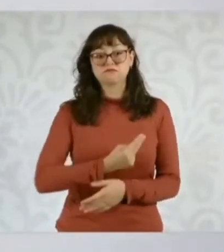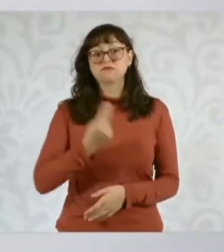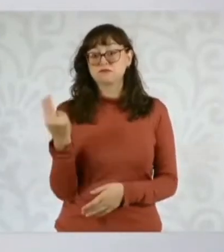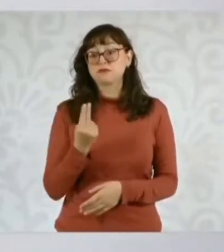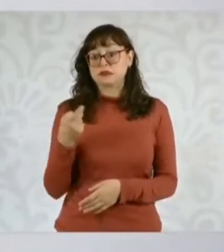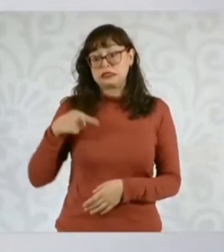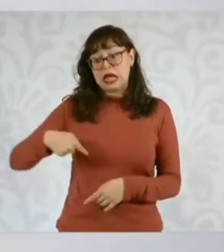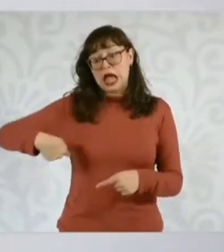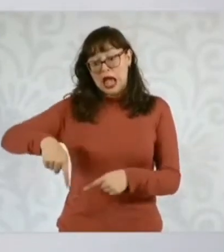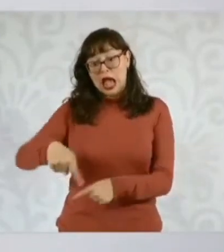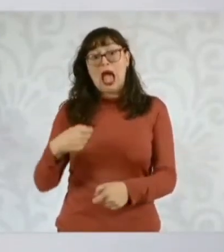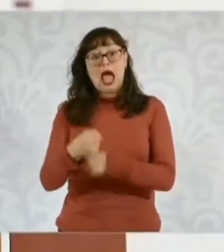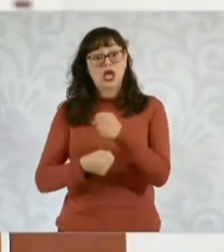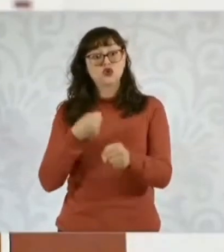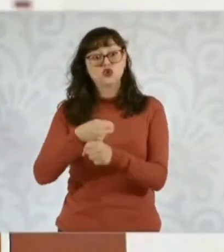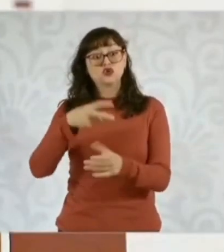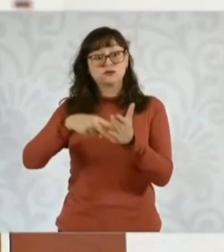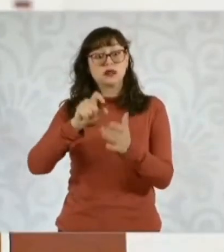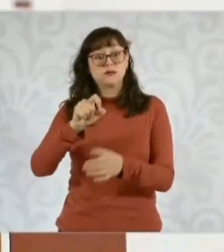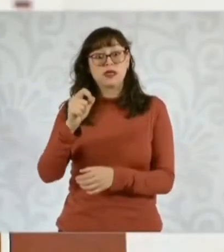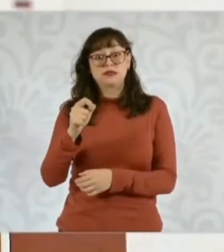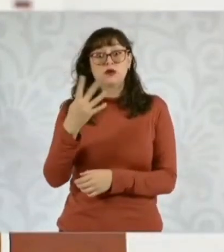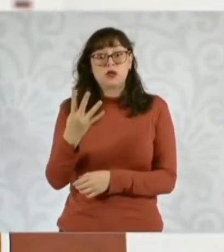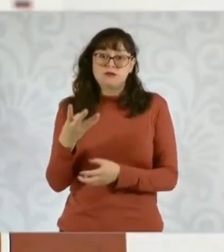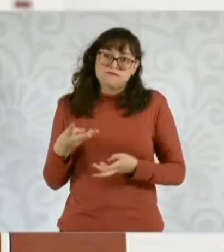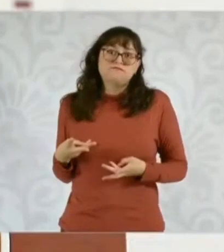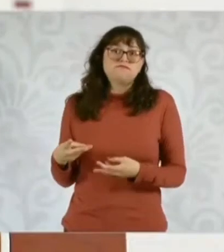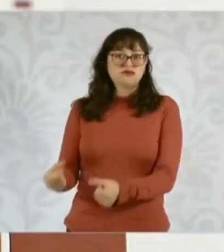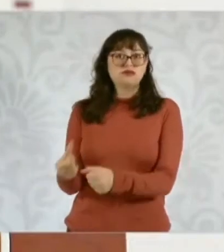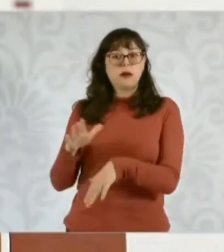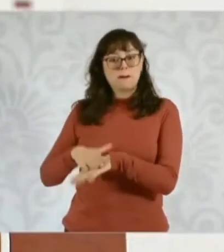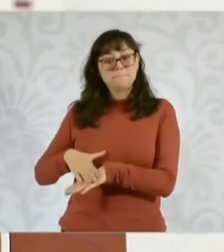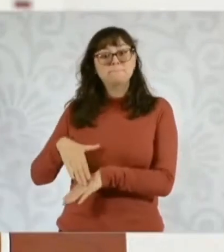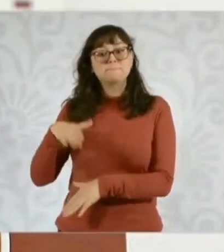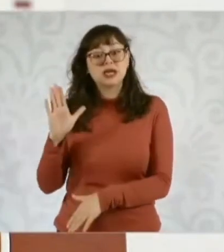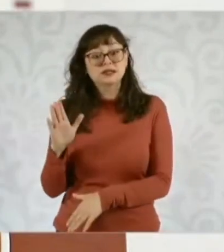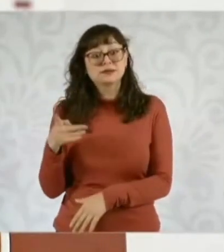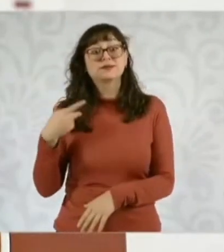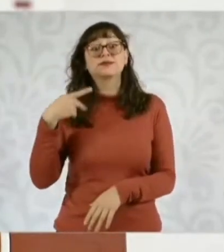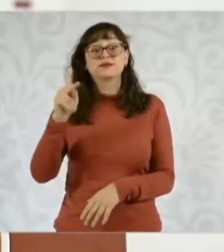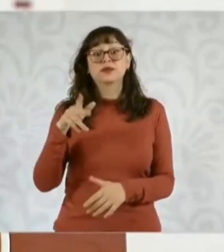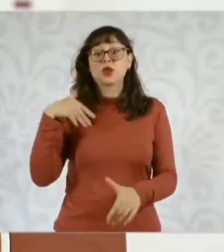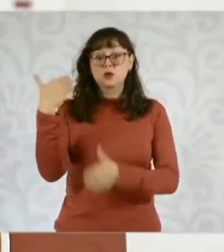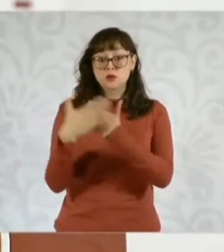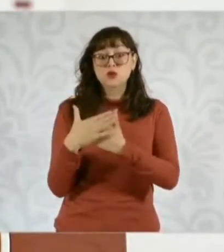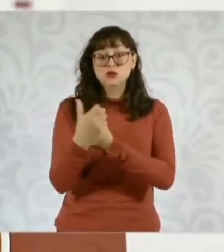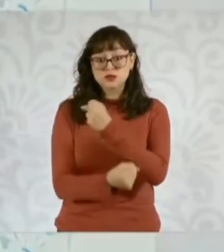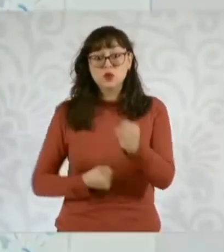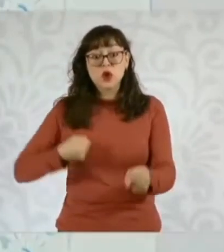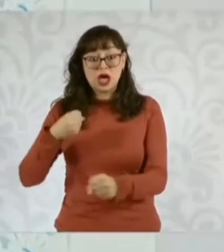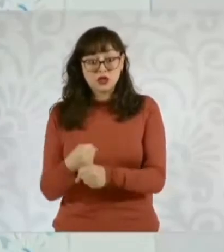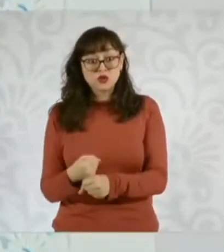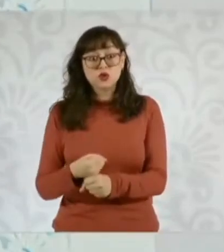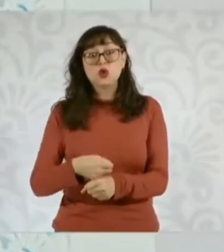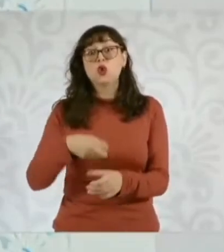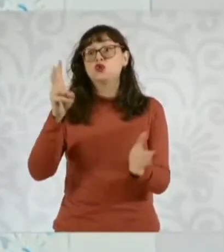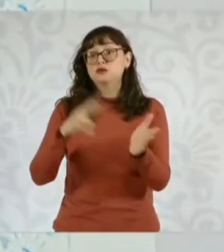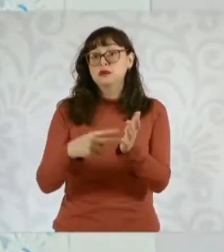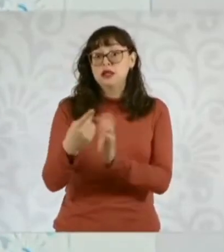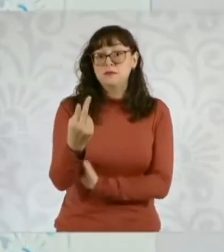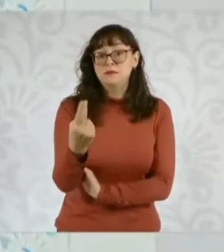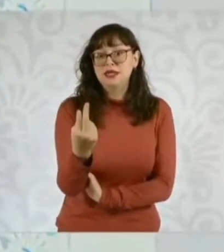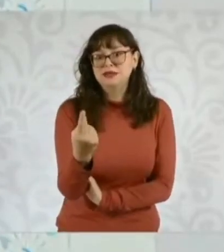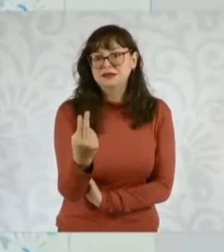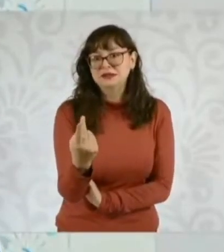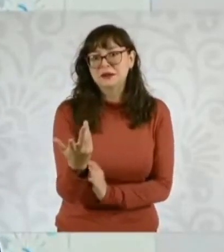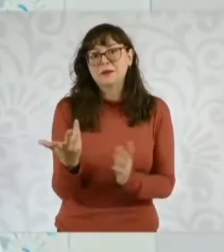2024. Para el 2025 queda poco de lo que, digamos, de